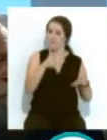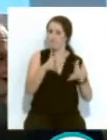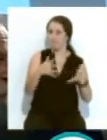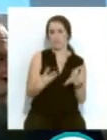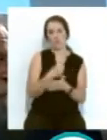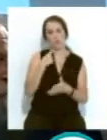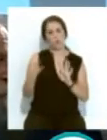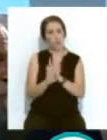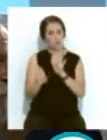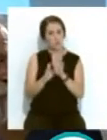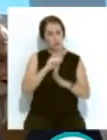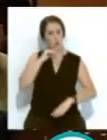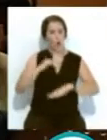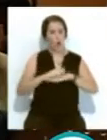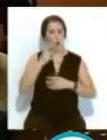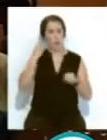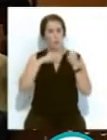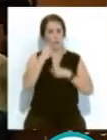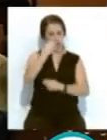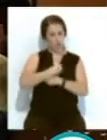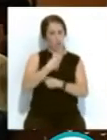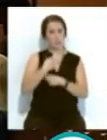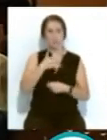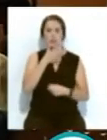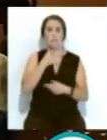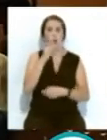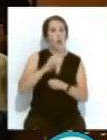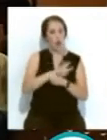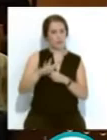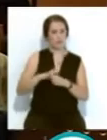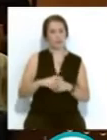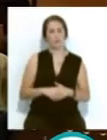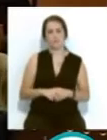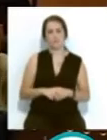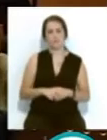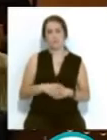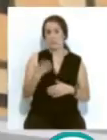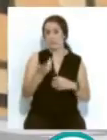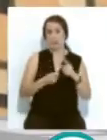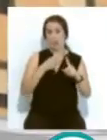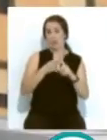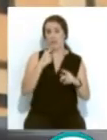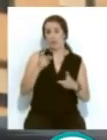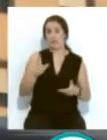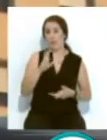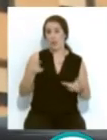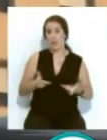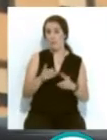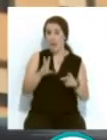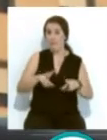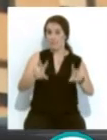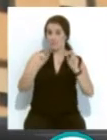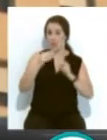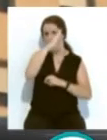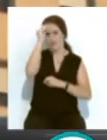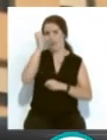a todos seguir un comportamiento autoexigente con la COVID-19. El fin del estado de alarma no puede hacernos